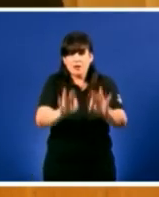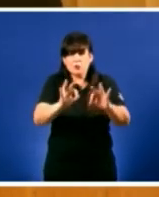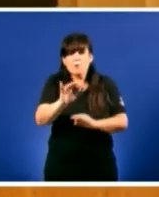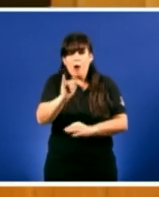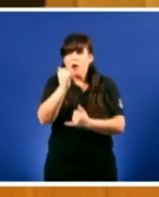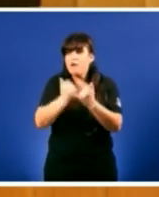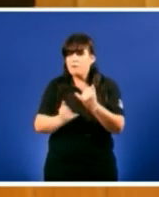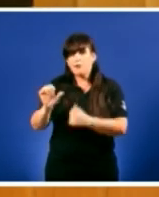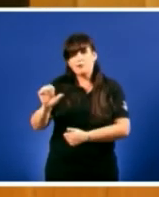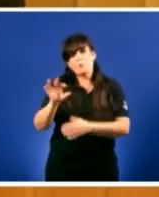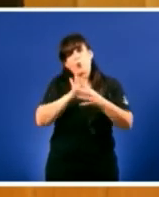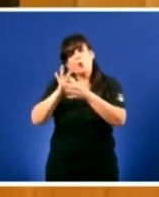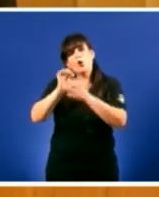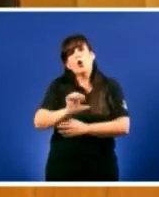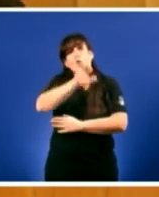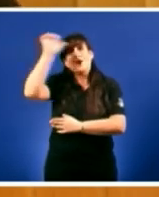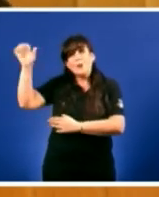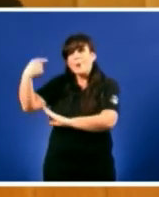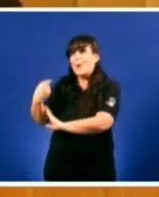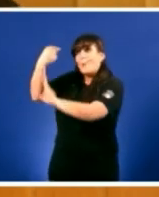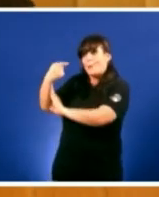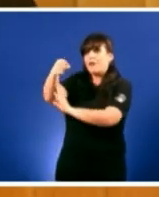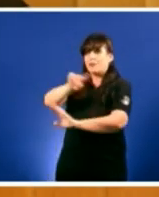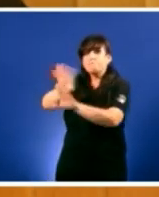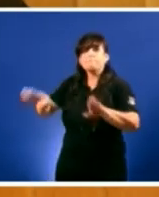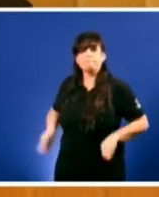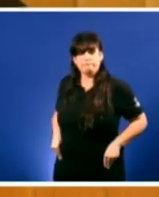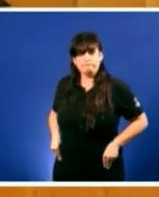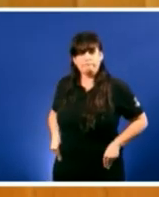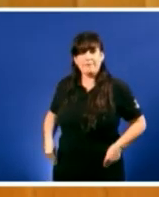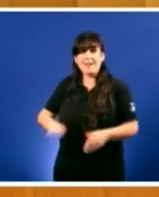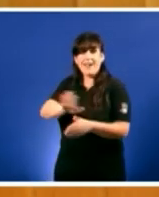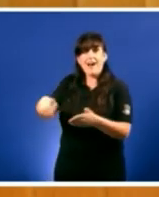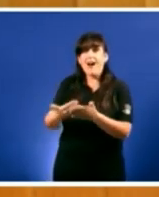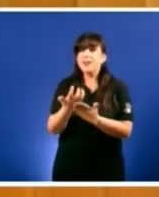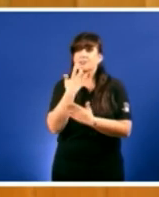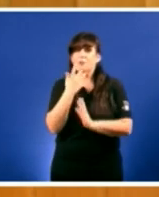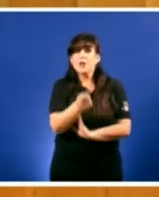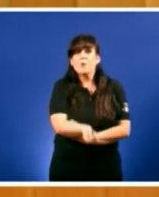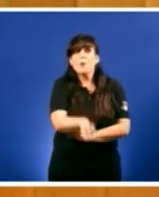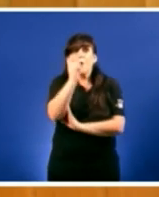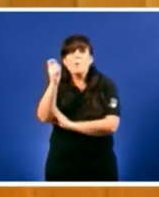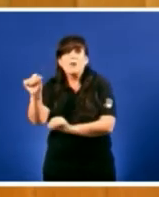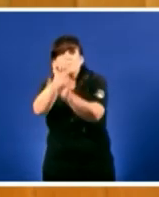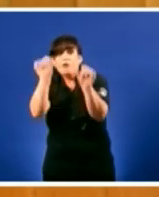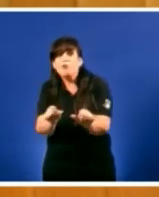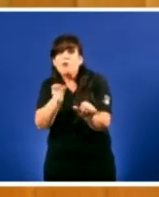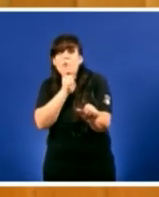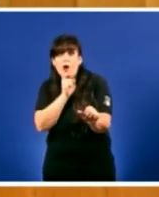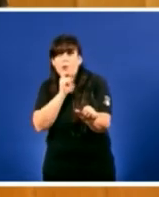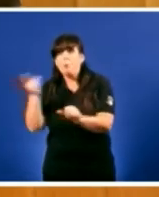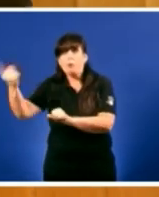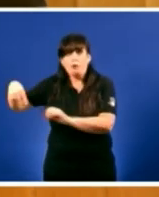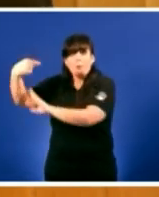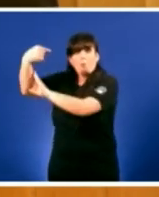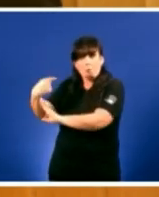a Unión Europea nos dite incluso que e como se pode pescar nas nosas augas interiores a